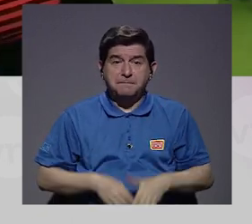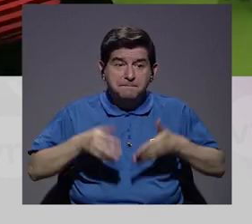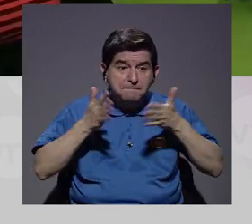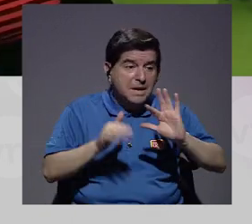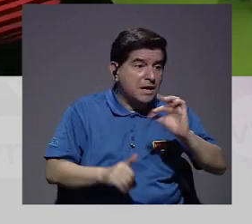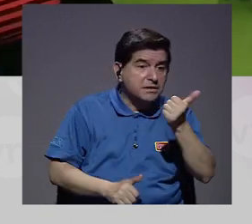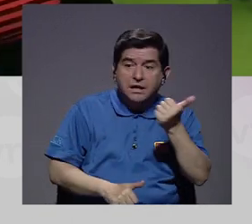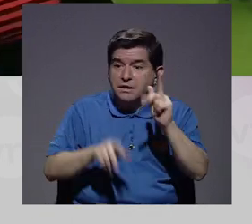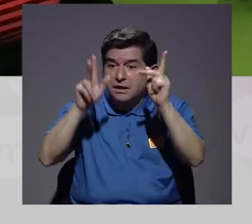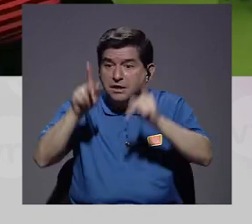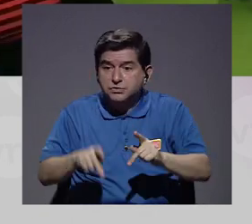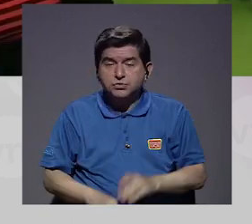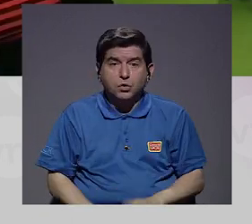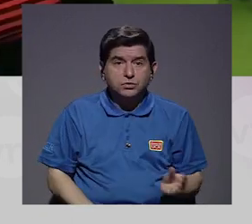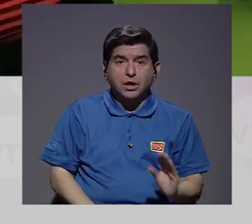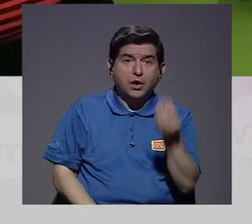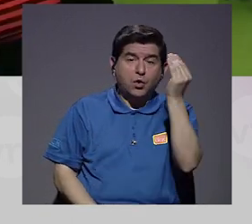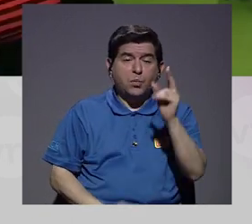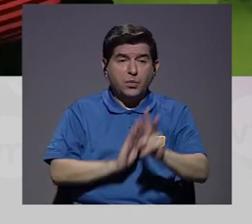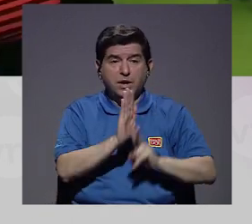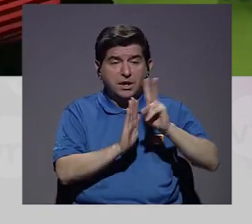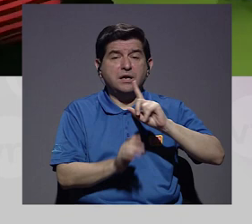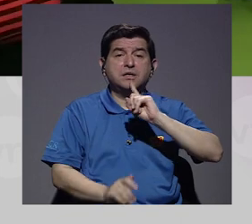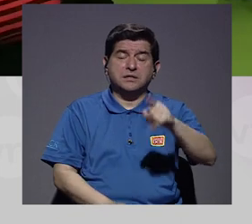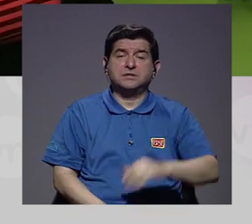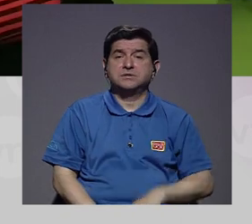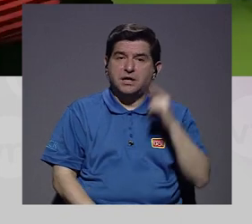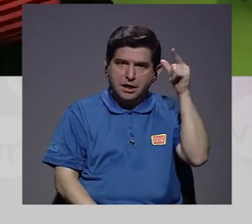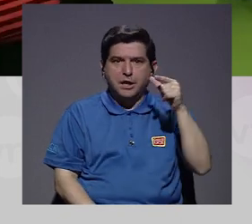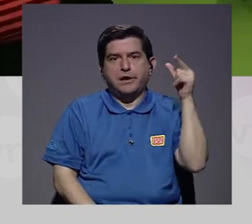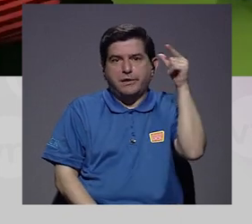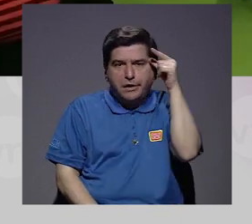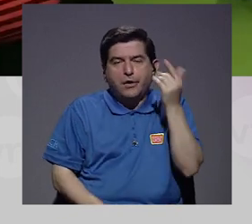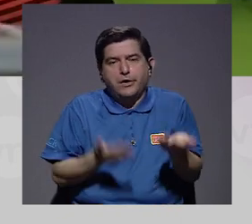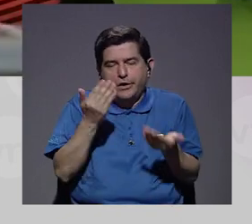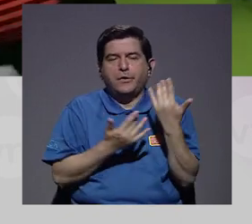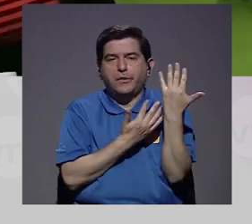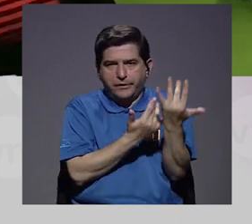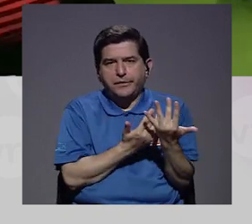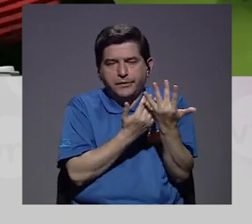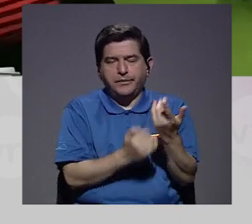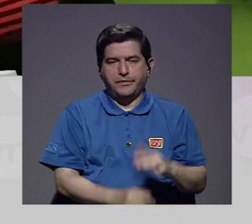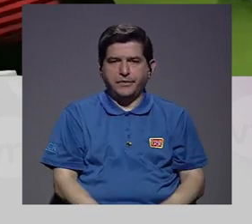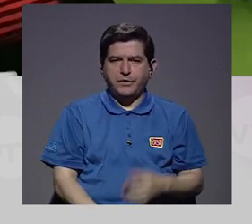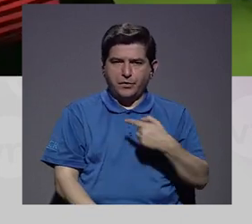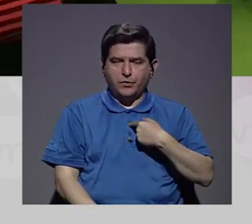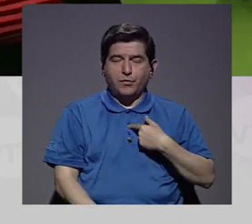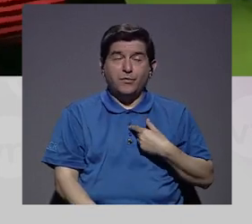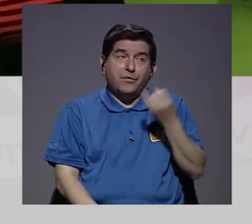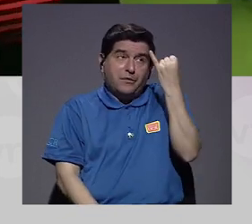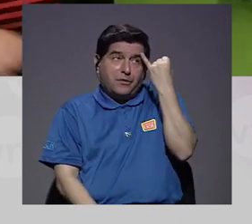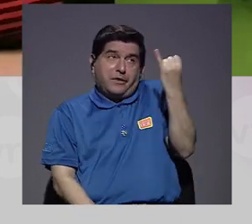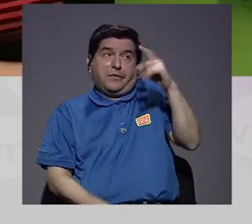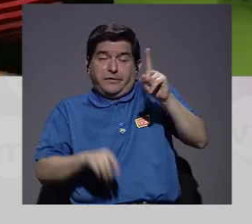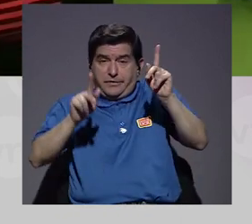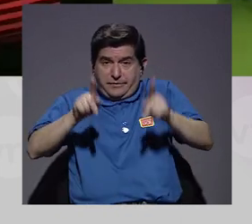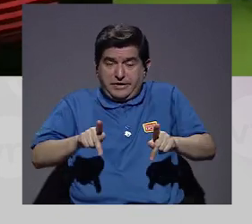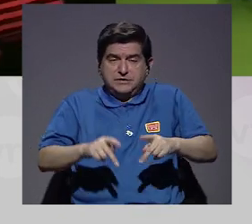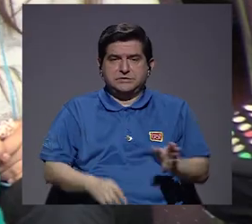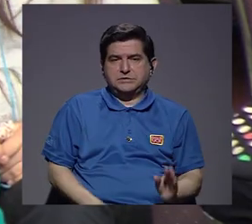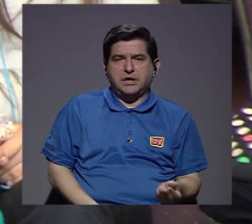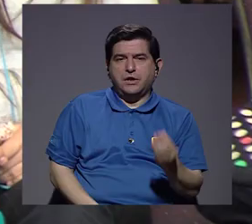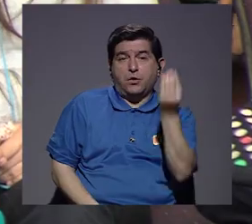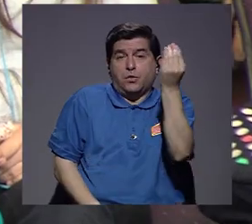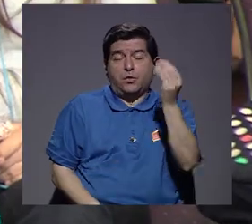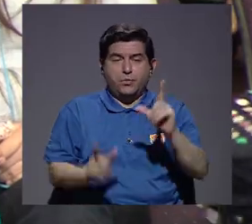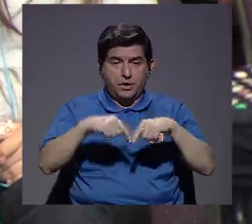Entonces, mientras que las otras personas, adolescentes en el video decían, obviamente, como es lo esperado, digamos que uno desde su idea pensaría